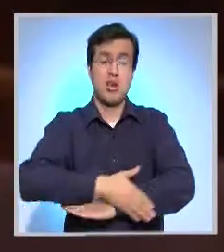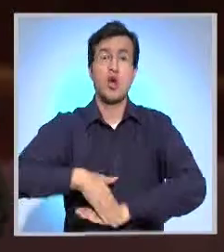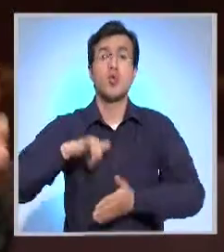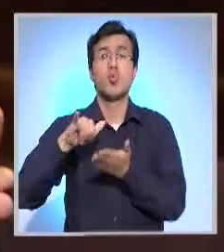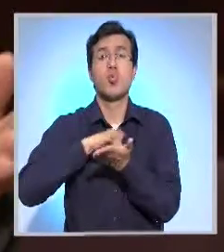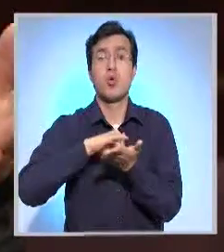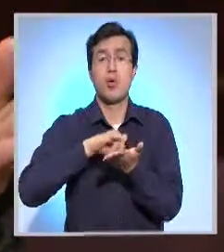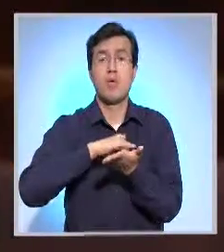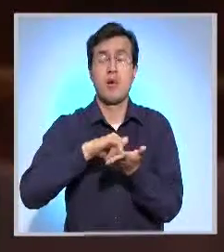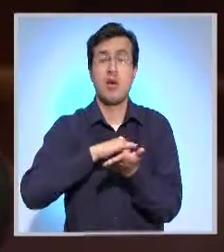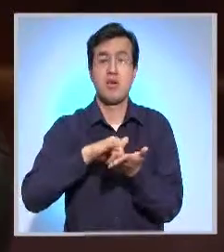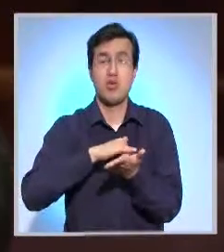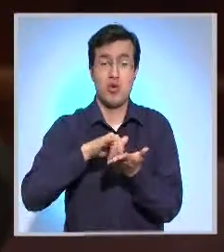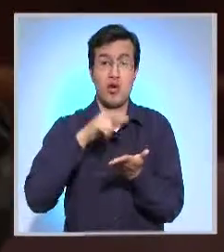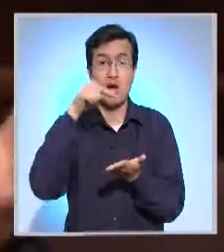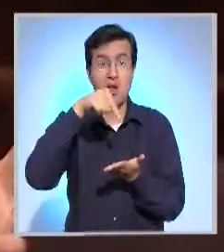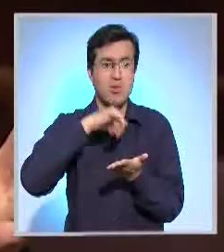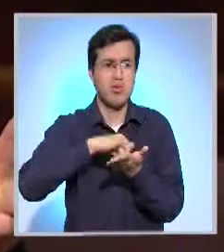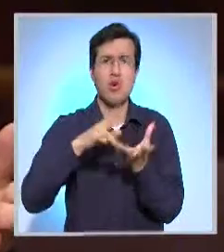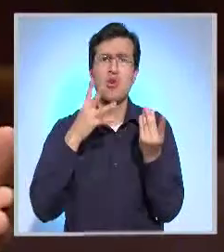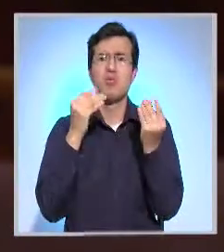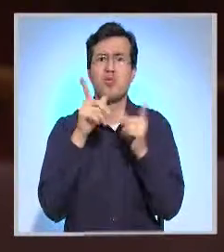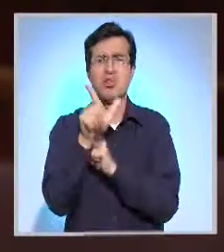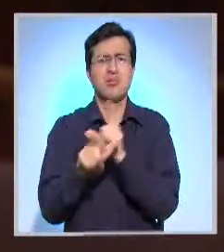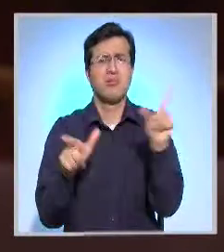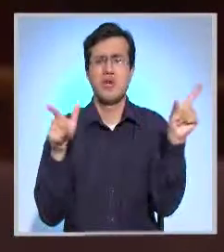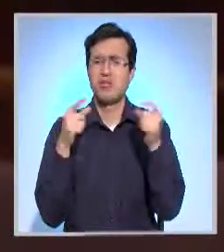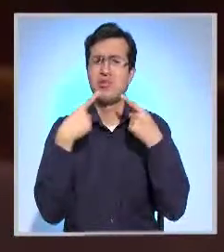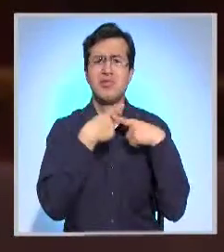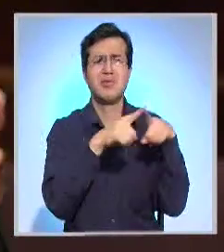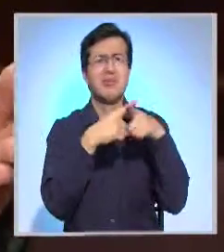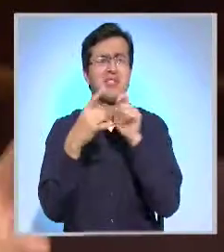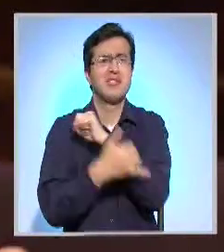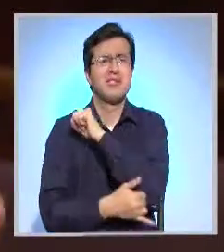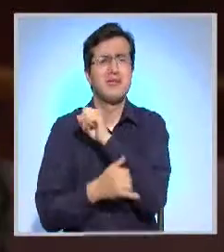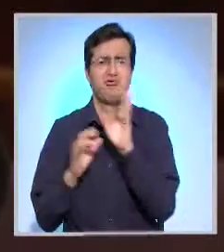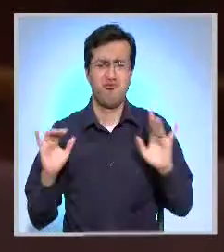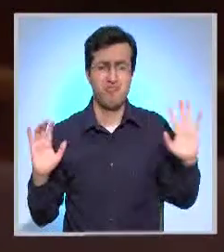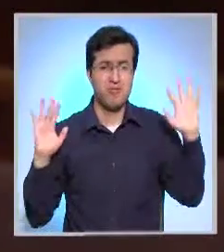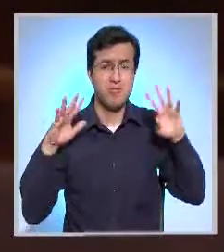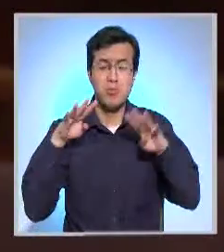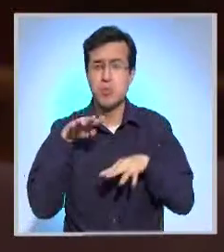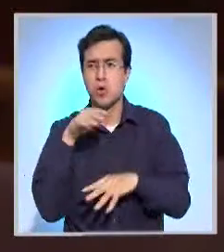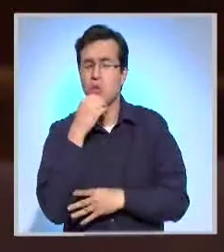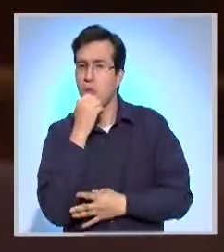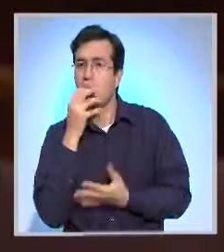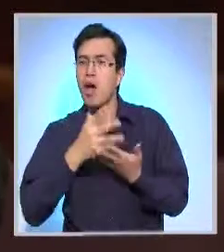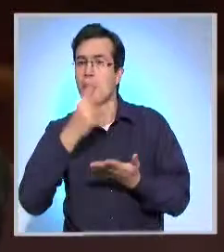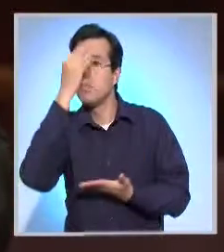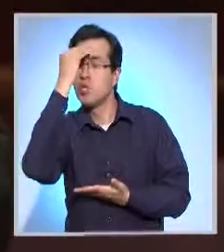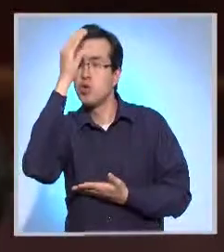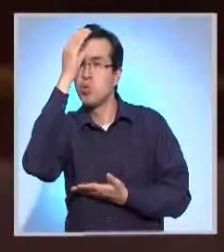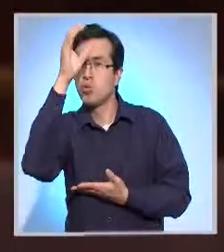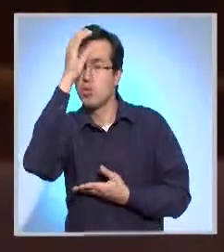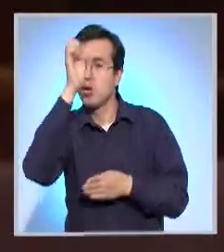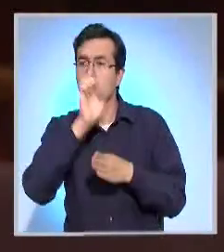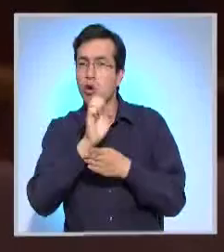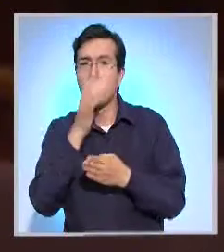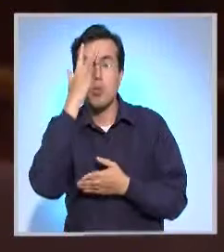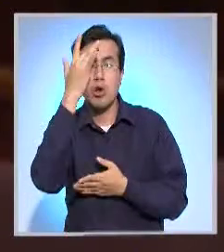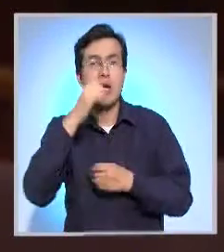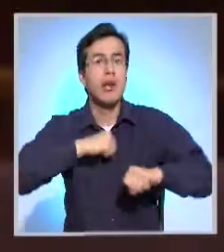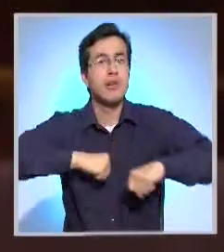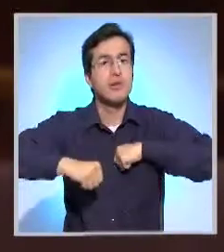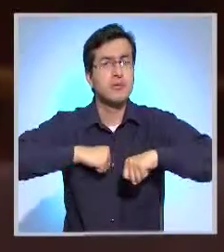Nueva York, en Union Square, donde hay muchísima gente de diferentes países que aprende de nuestra cultura gracias al esfuerzo que